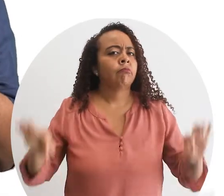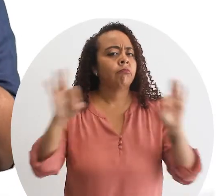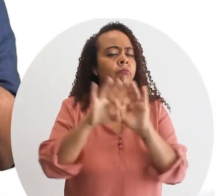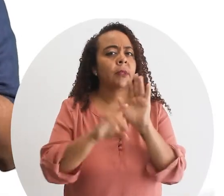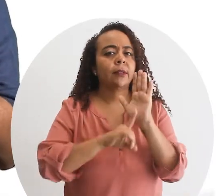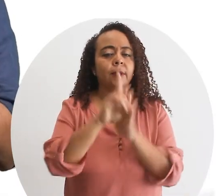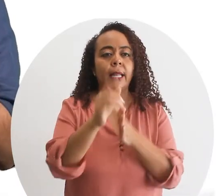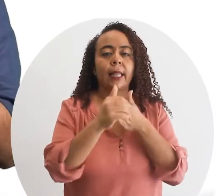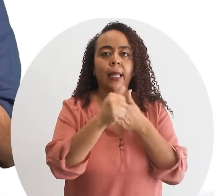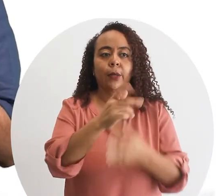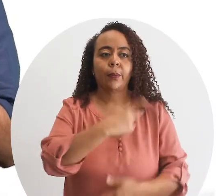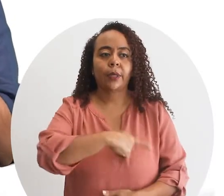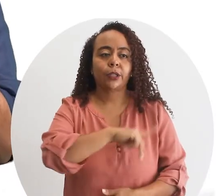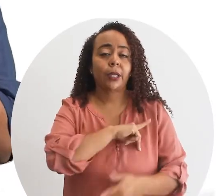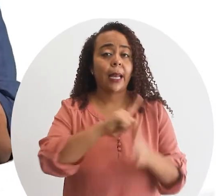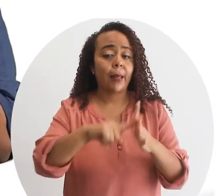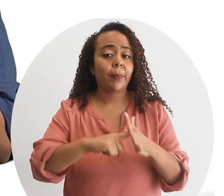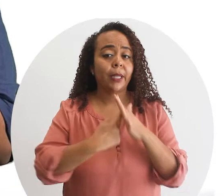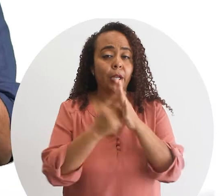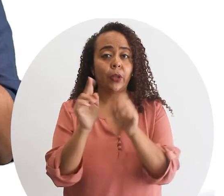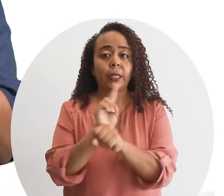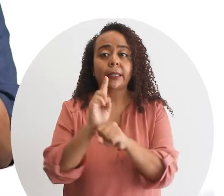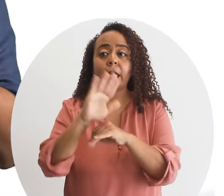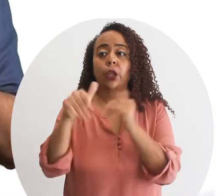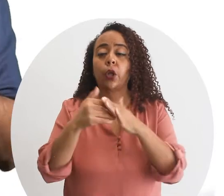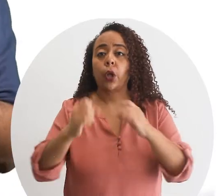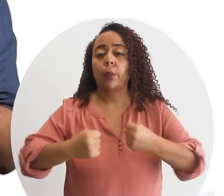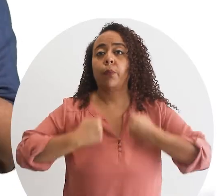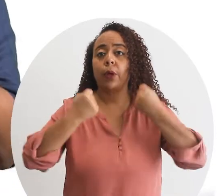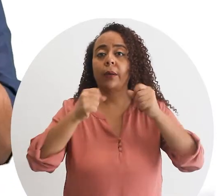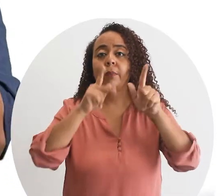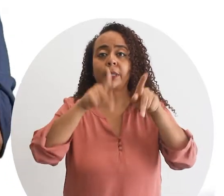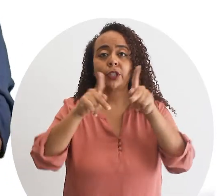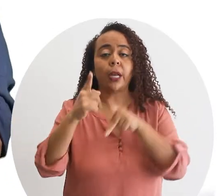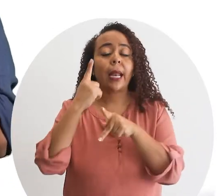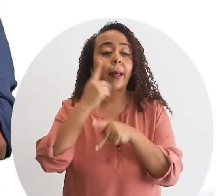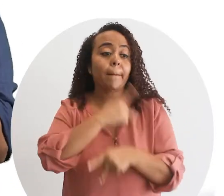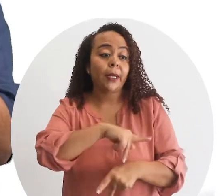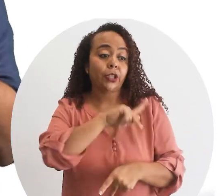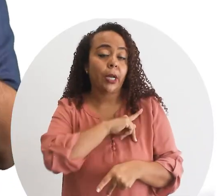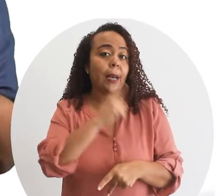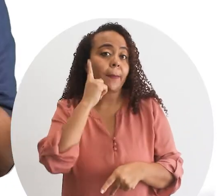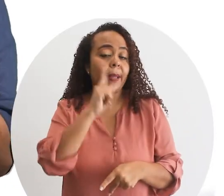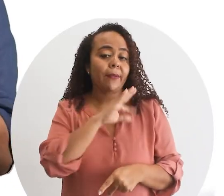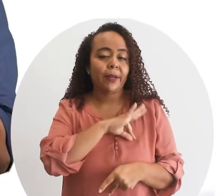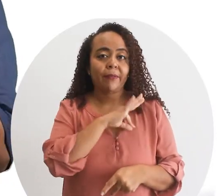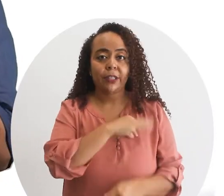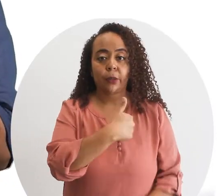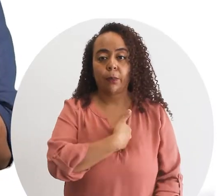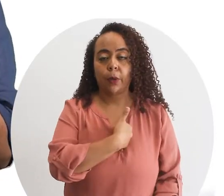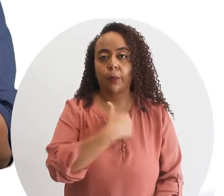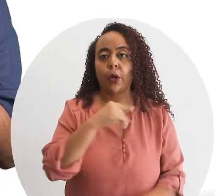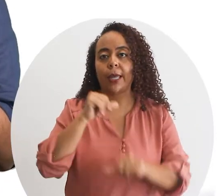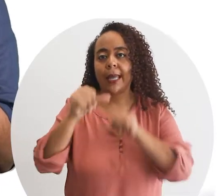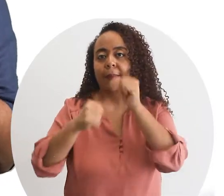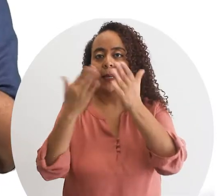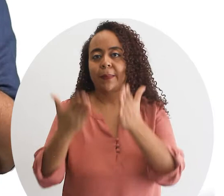clave desarrollar el liderazgo personal a partir de utilizar todo el poder personal para beneficio propio y del emprendimiento